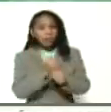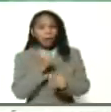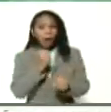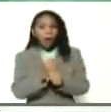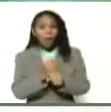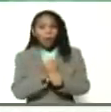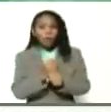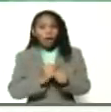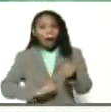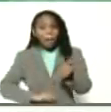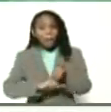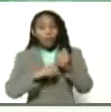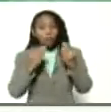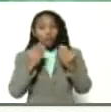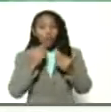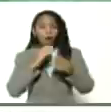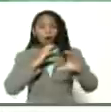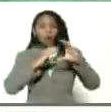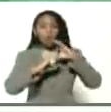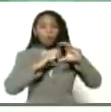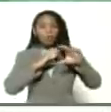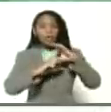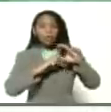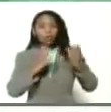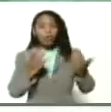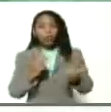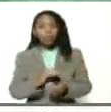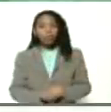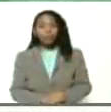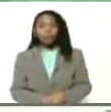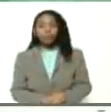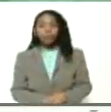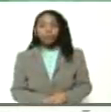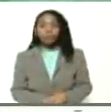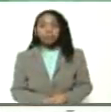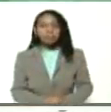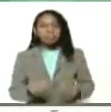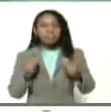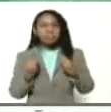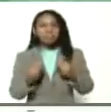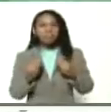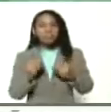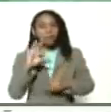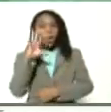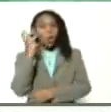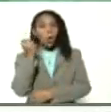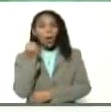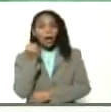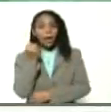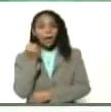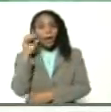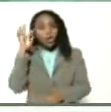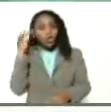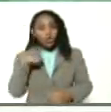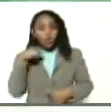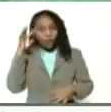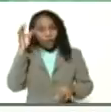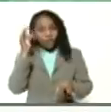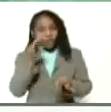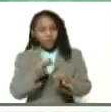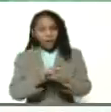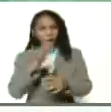las comunicaciones para lograr tengo fe en que lo logremos